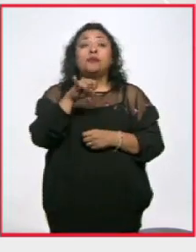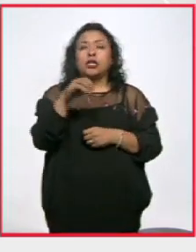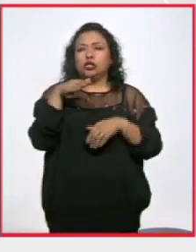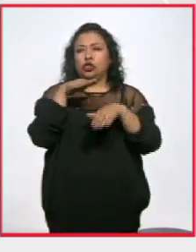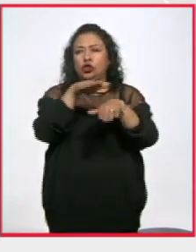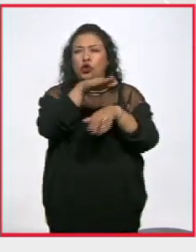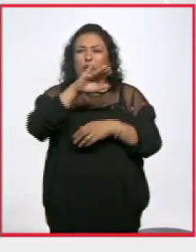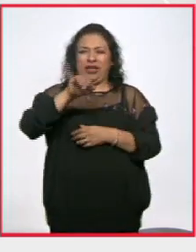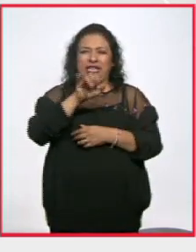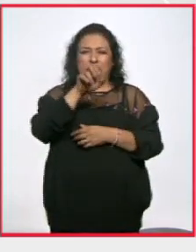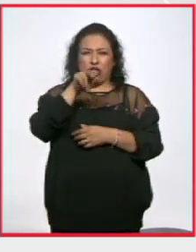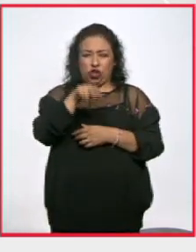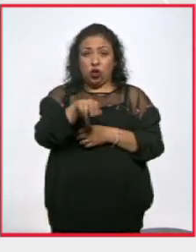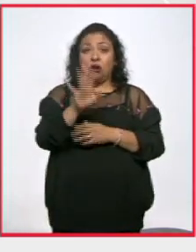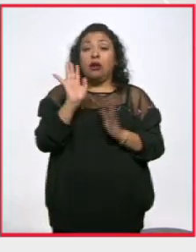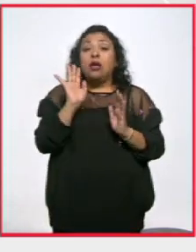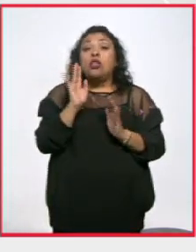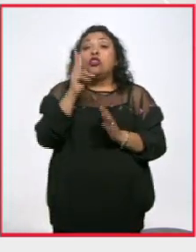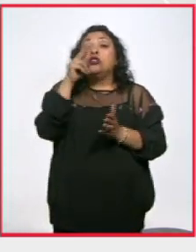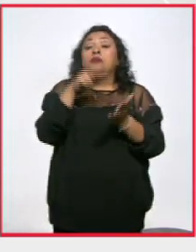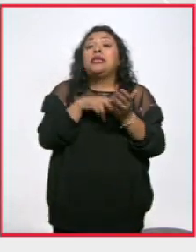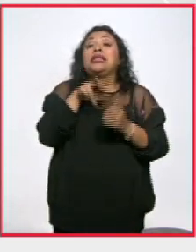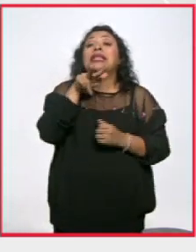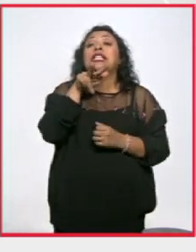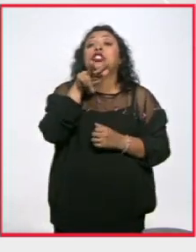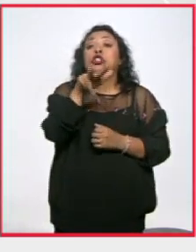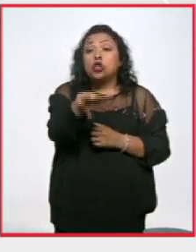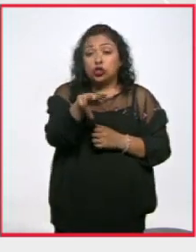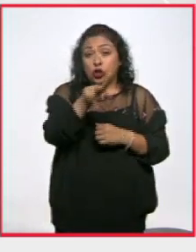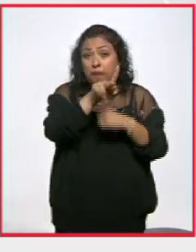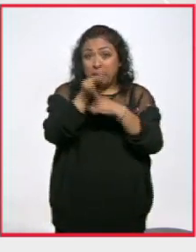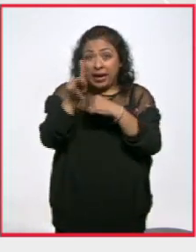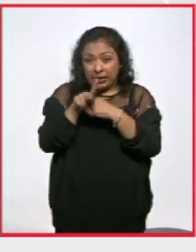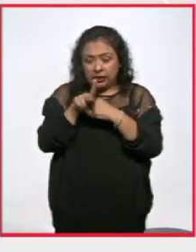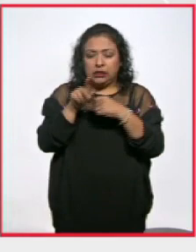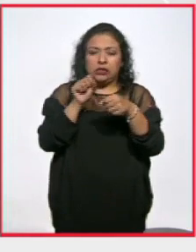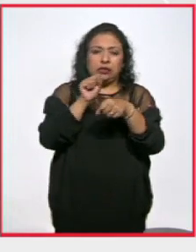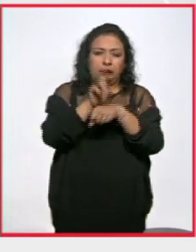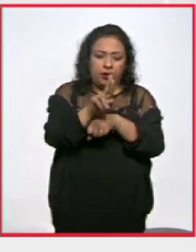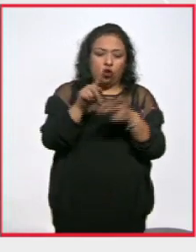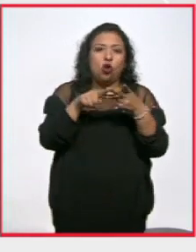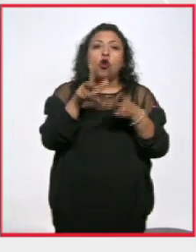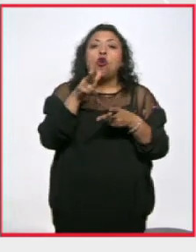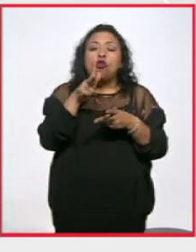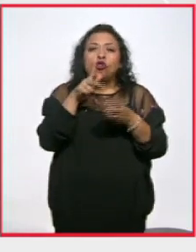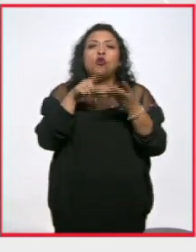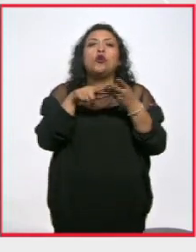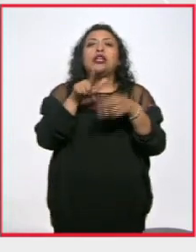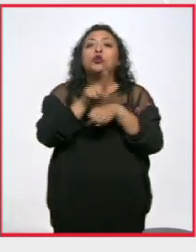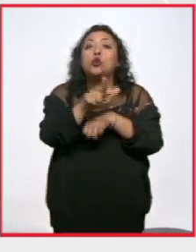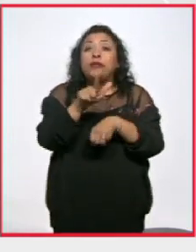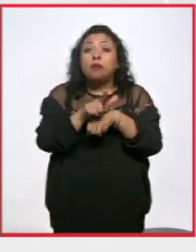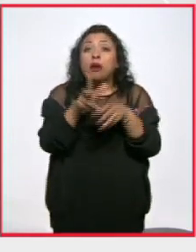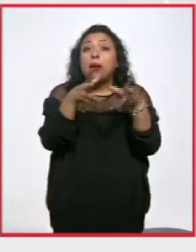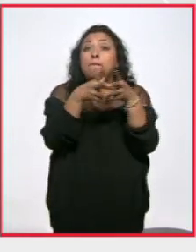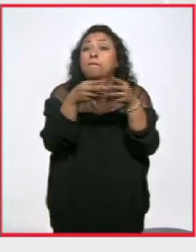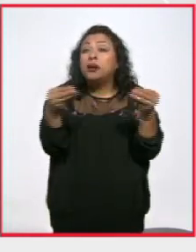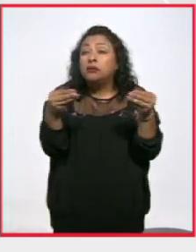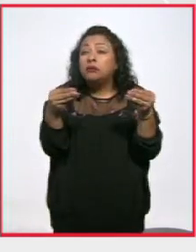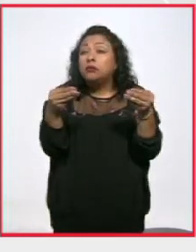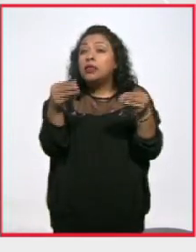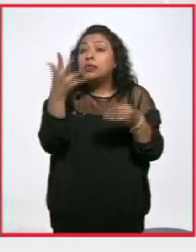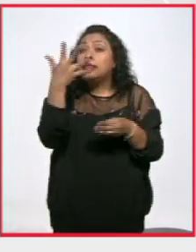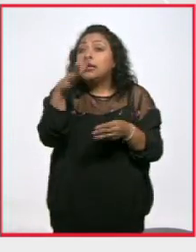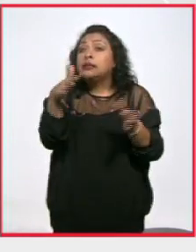lo que decía John al final, tan solo en 2018 en los países El Salvador, Honduras y Guatemala han desaparecido